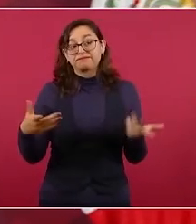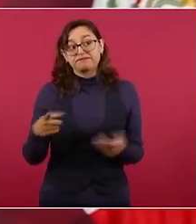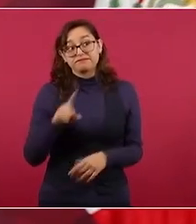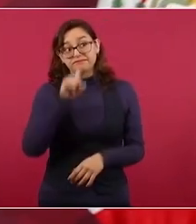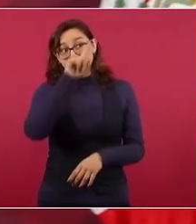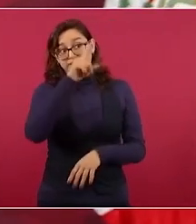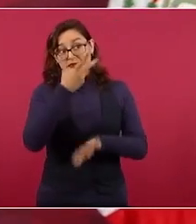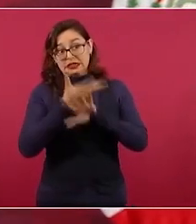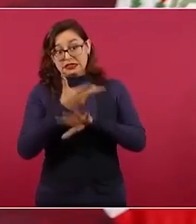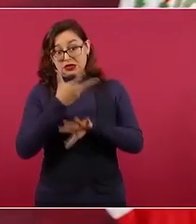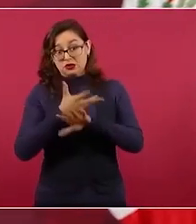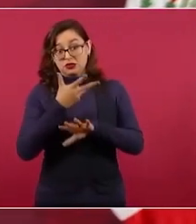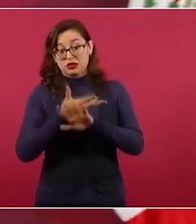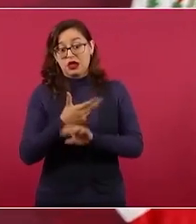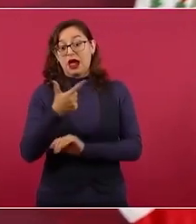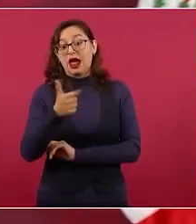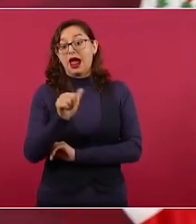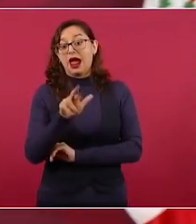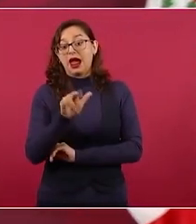involucrando